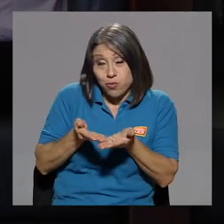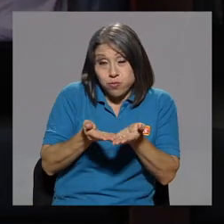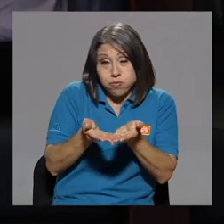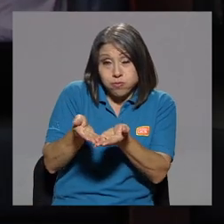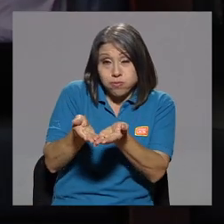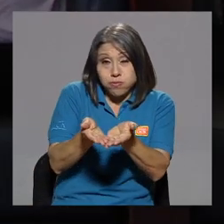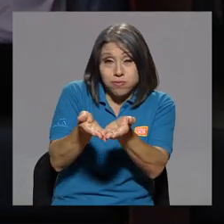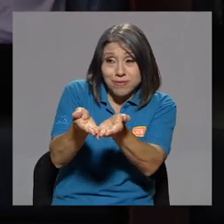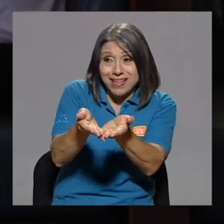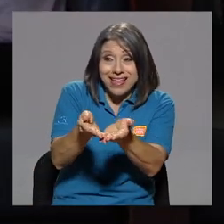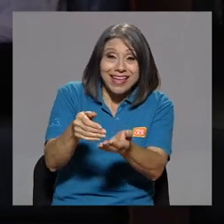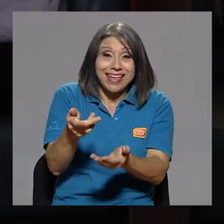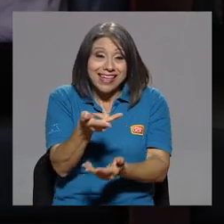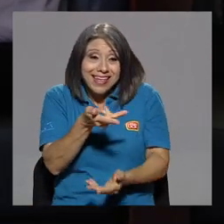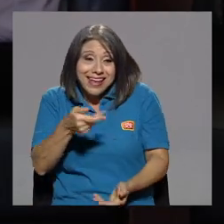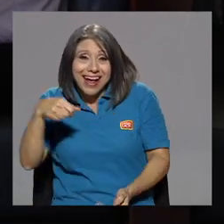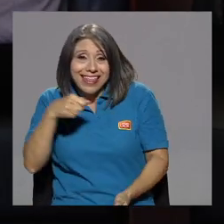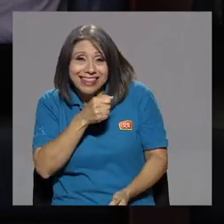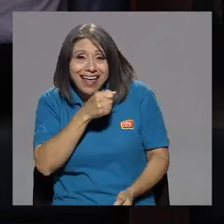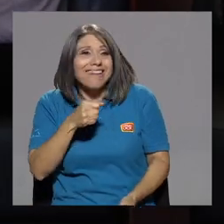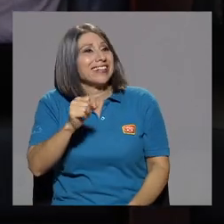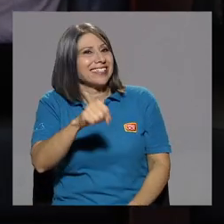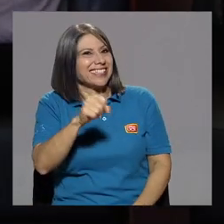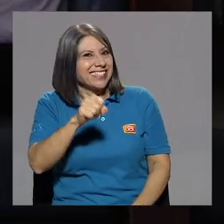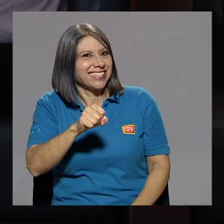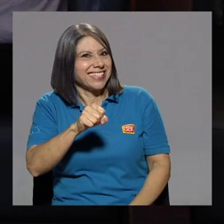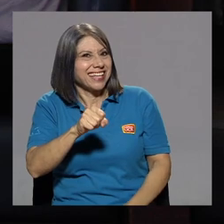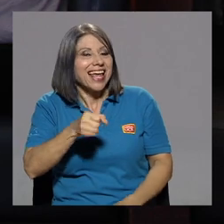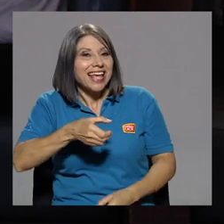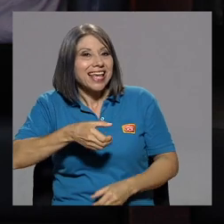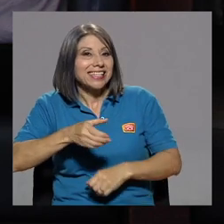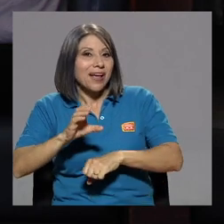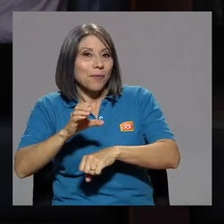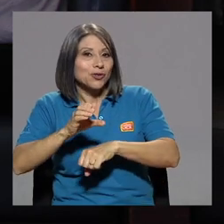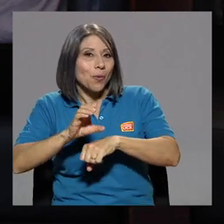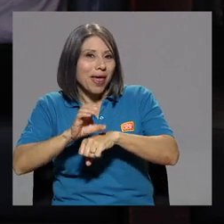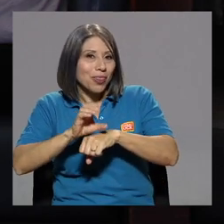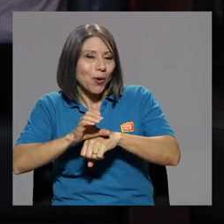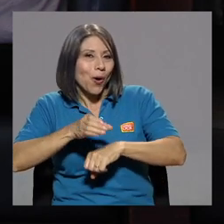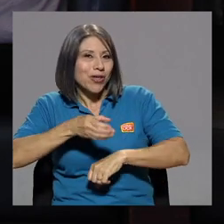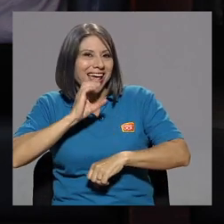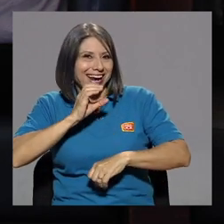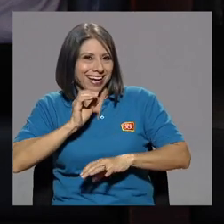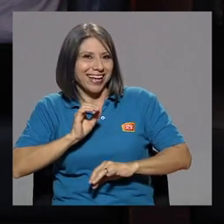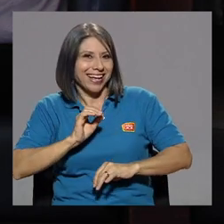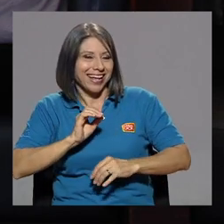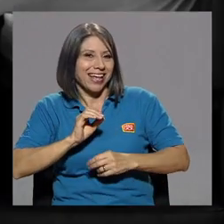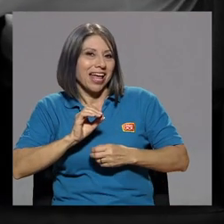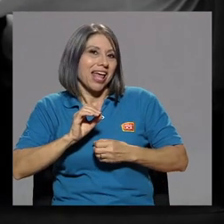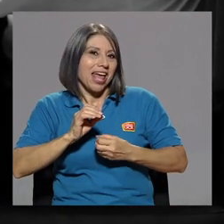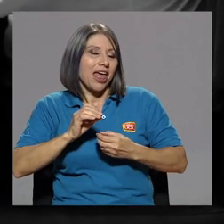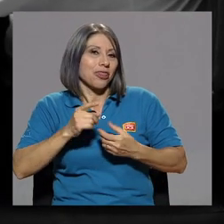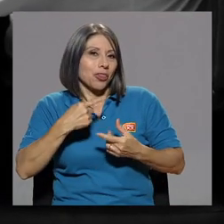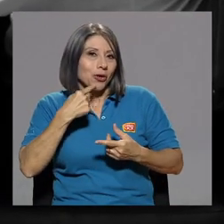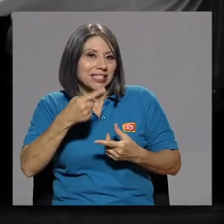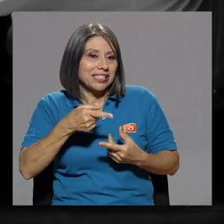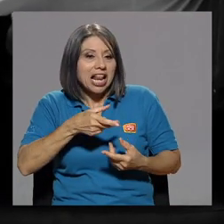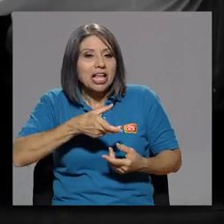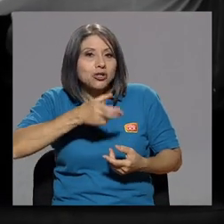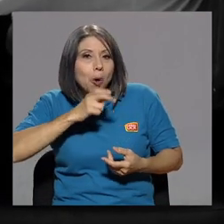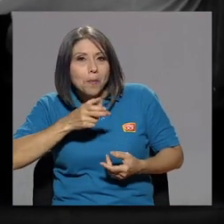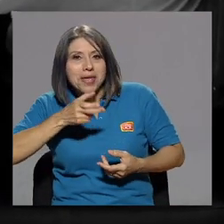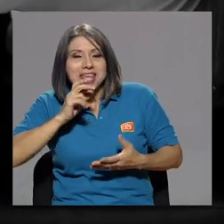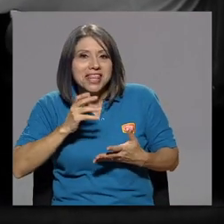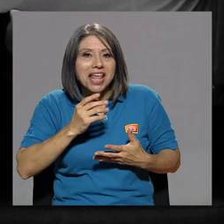no, pero... Y un coñac. El coñac, estábamos tomando coñac, las copitas, aquí, el coñac,